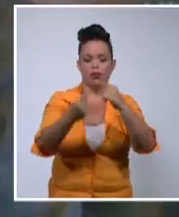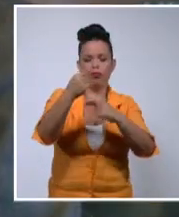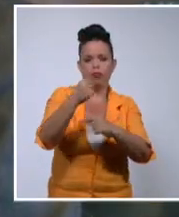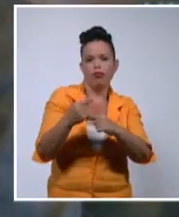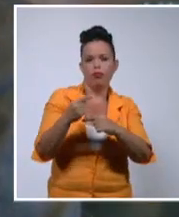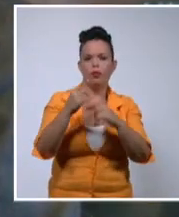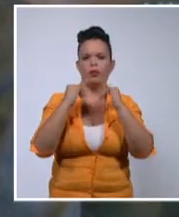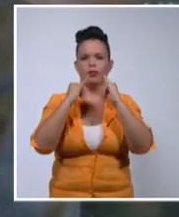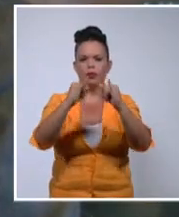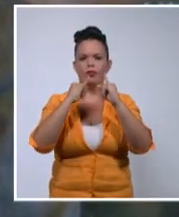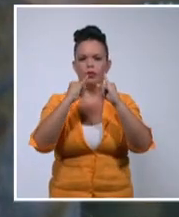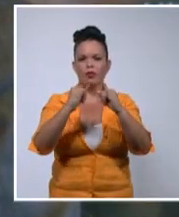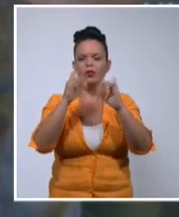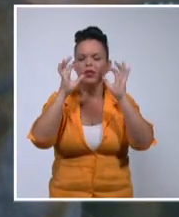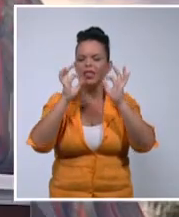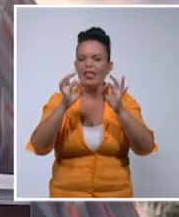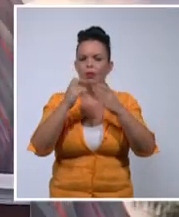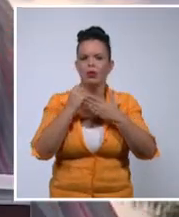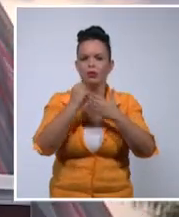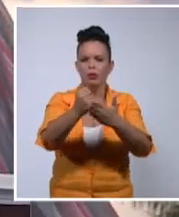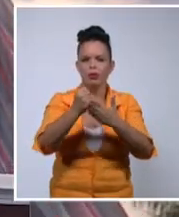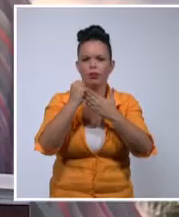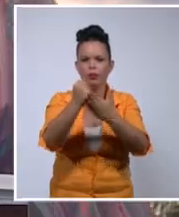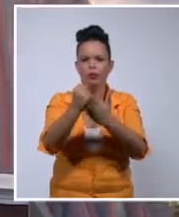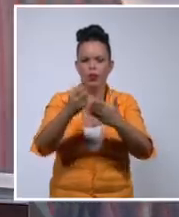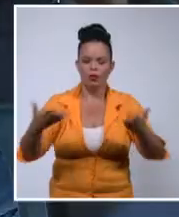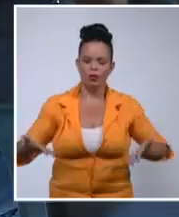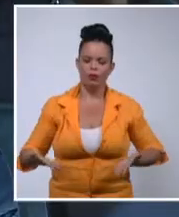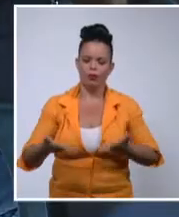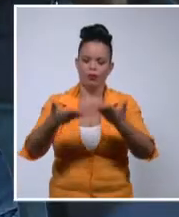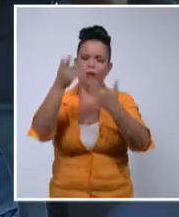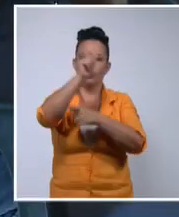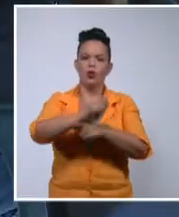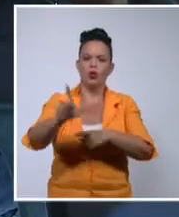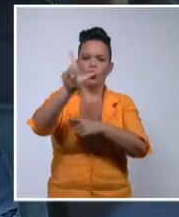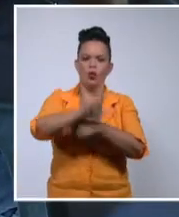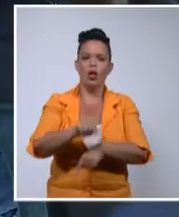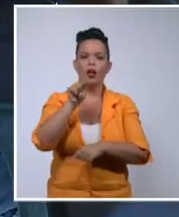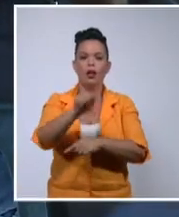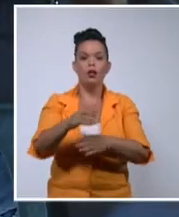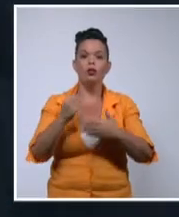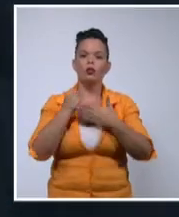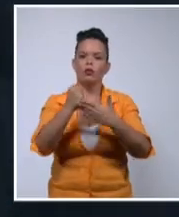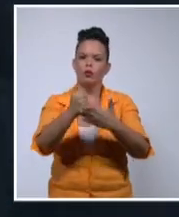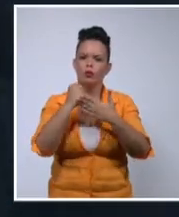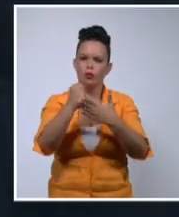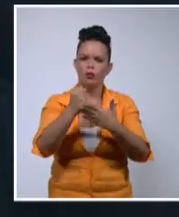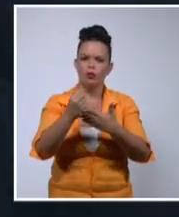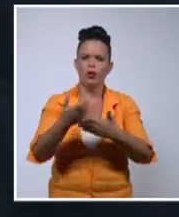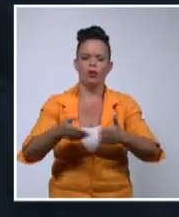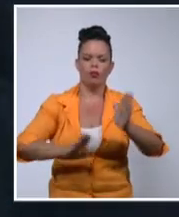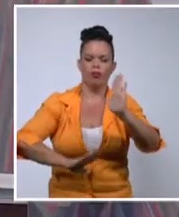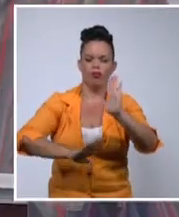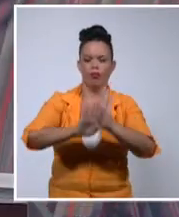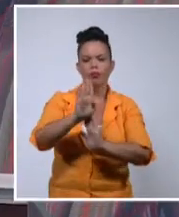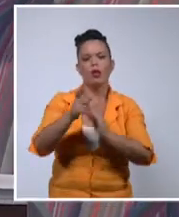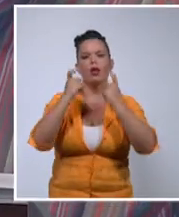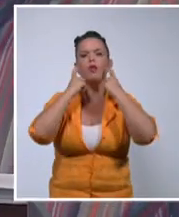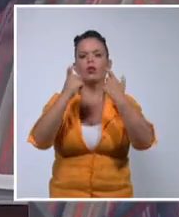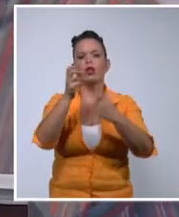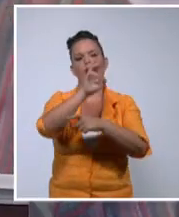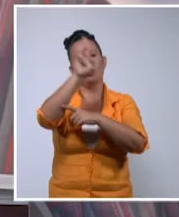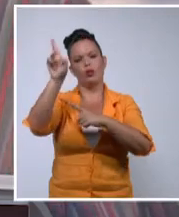televisión ha acompañado la construcción de la sociedad socialista y constituye uno de los pilares ideológicos de la revolución.